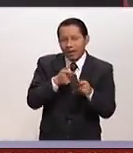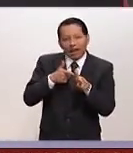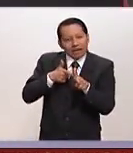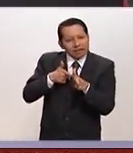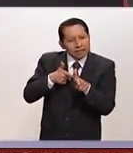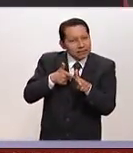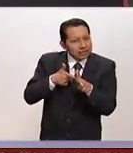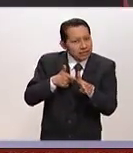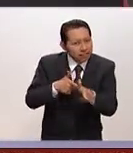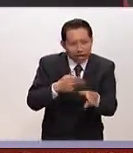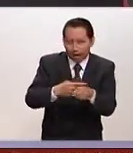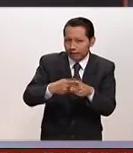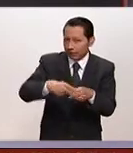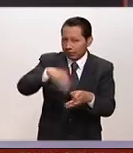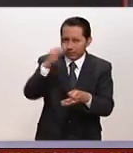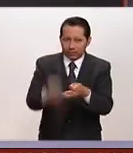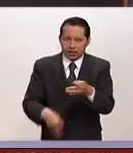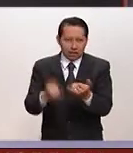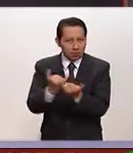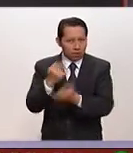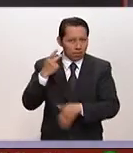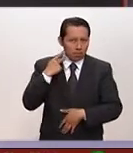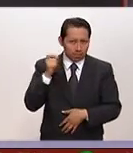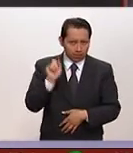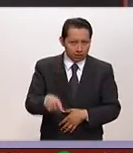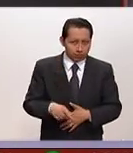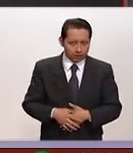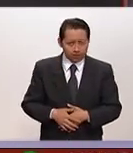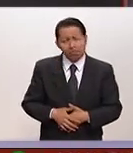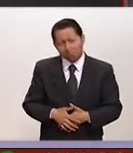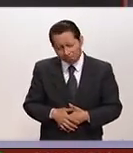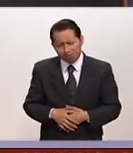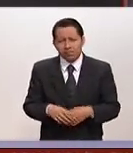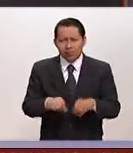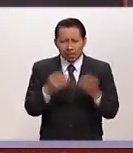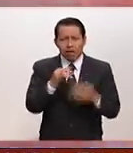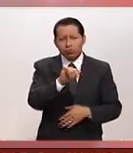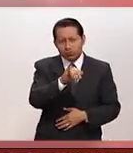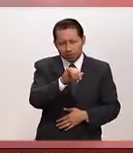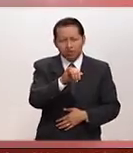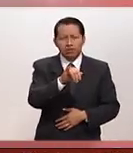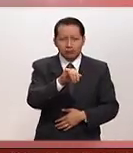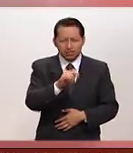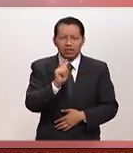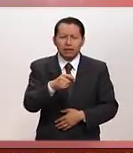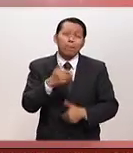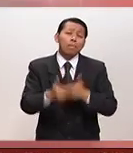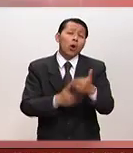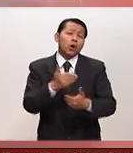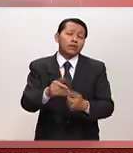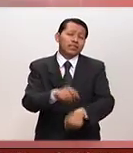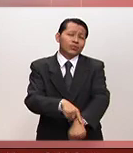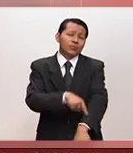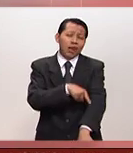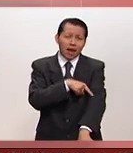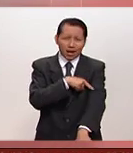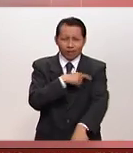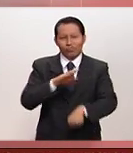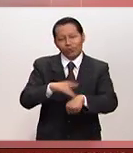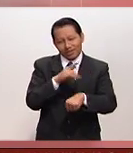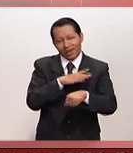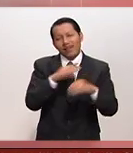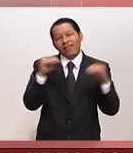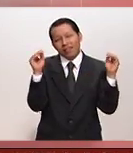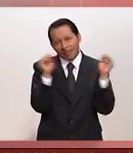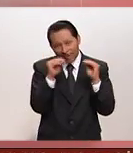también en la política. Efectivamente, va a ser un proceso muy largo en términos de debate,